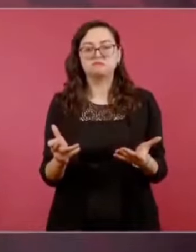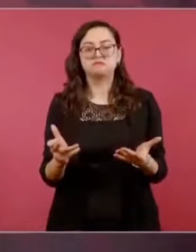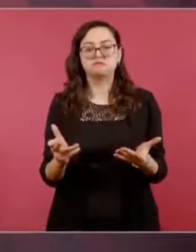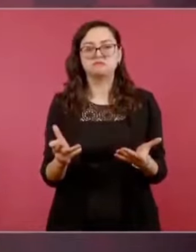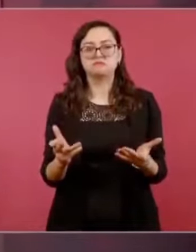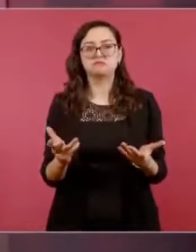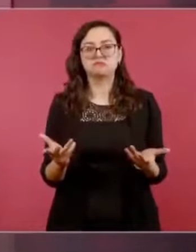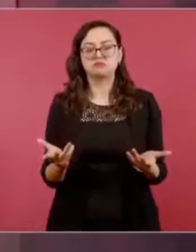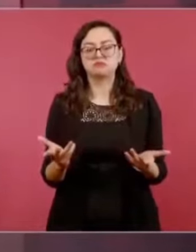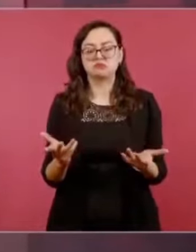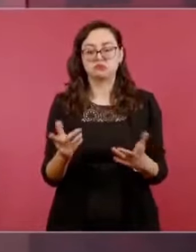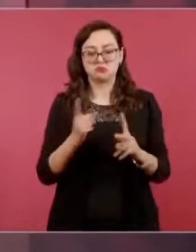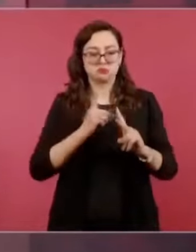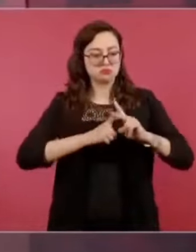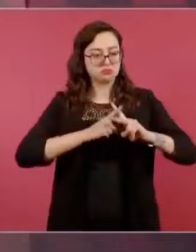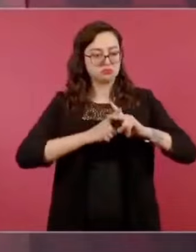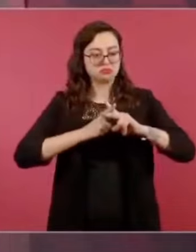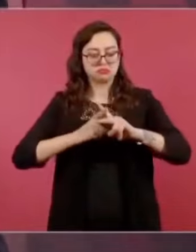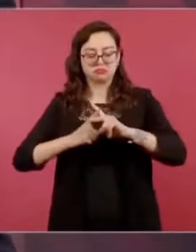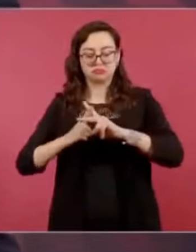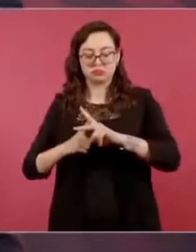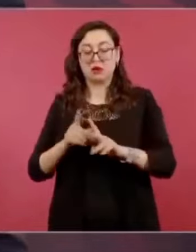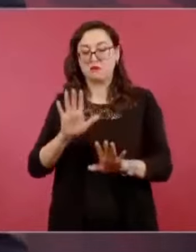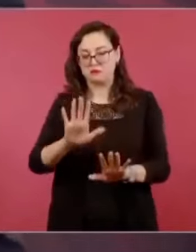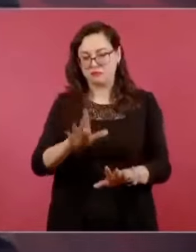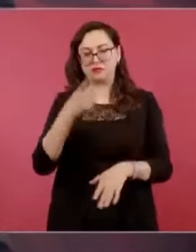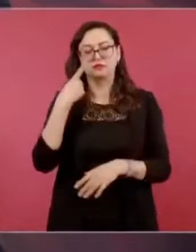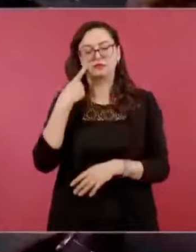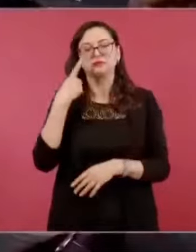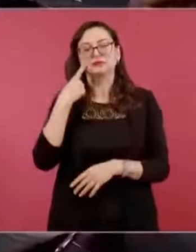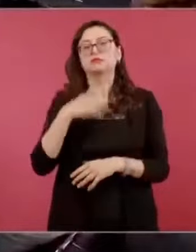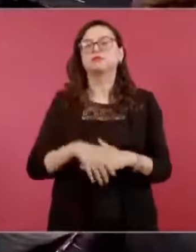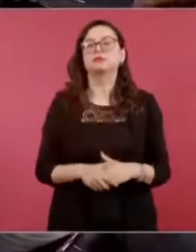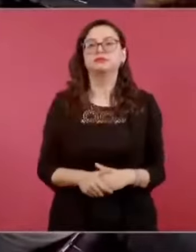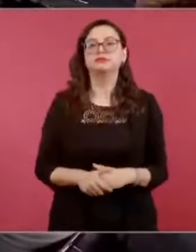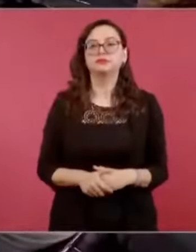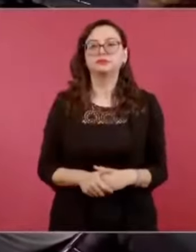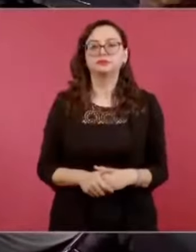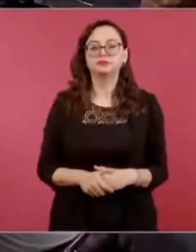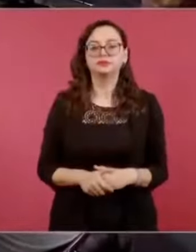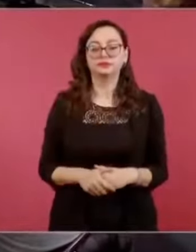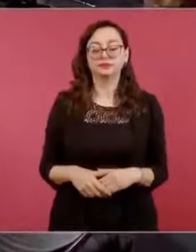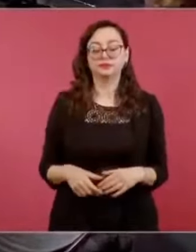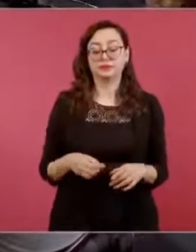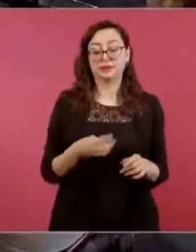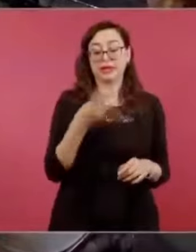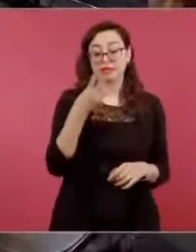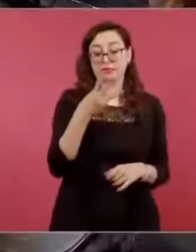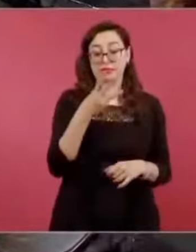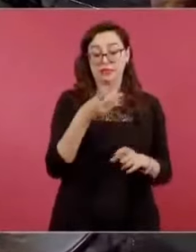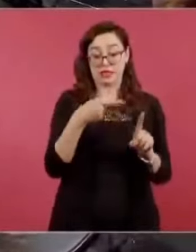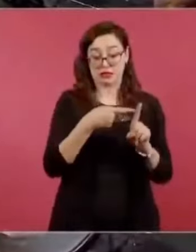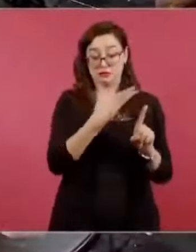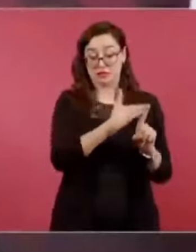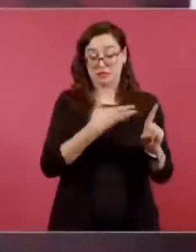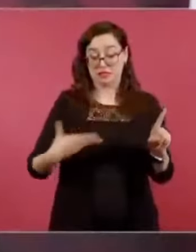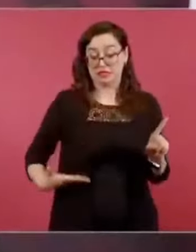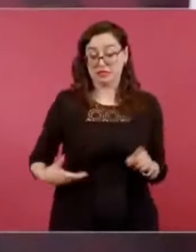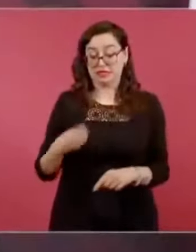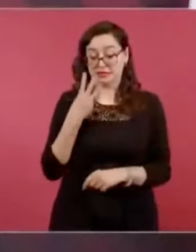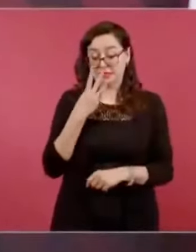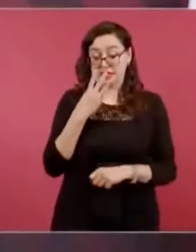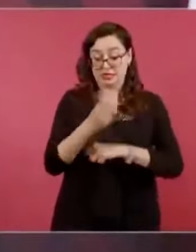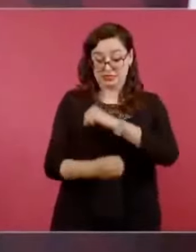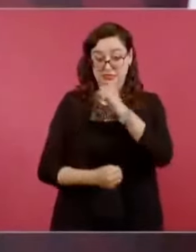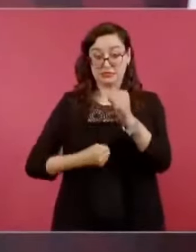relevante agrario en los primeros tres años de gobierno se entregaron